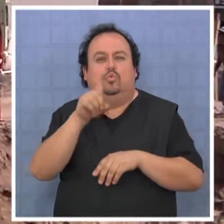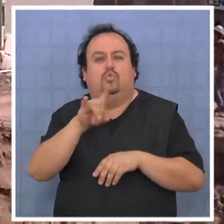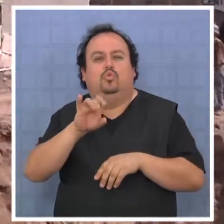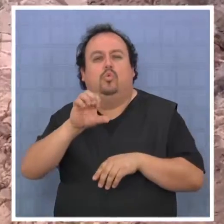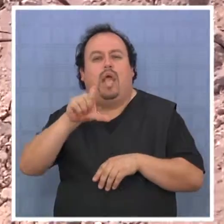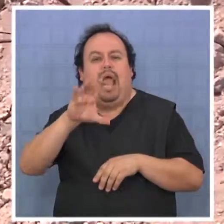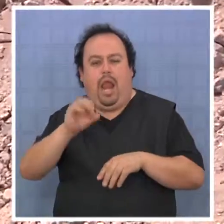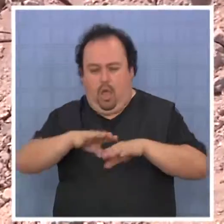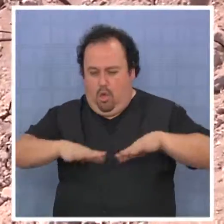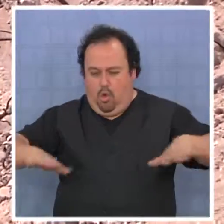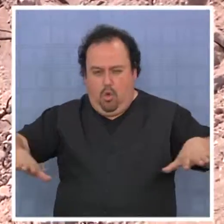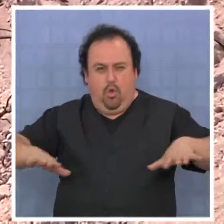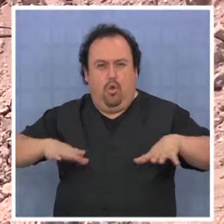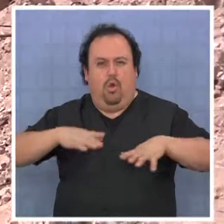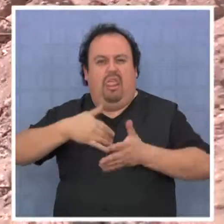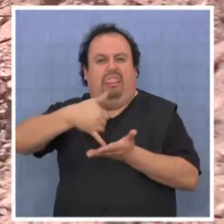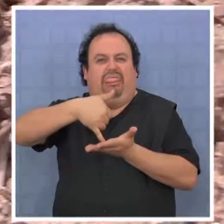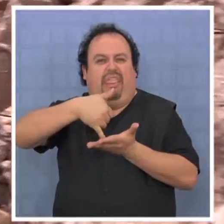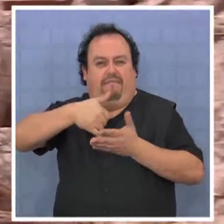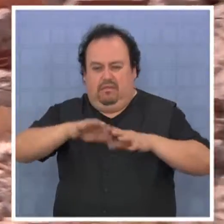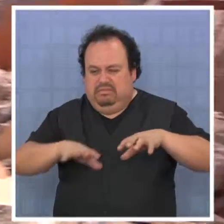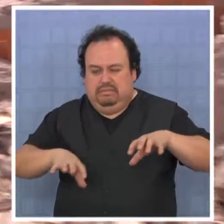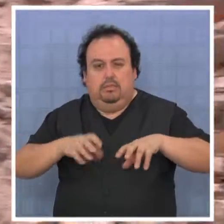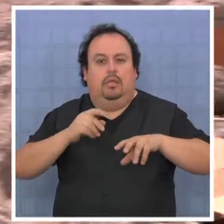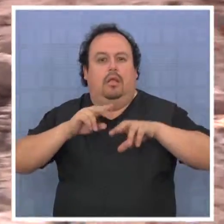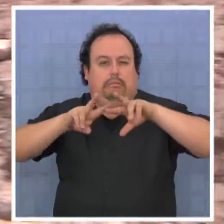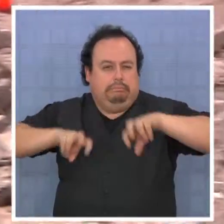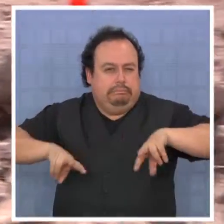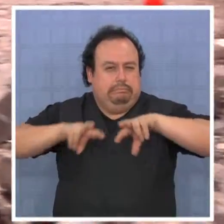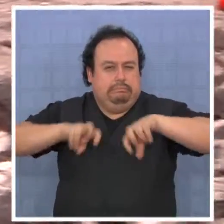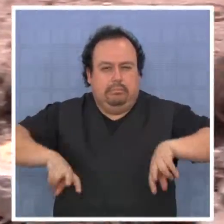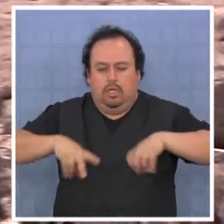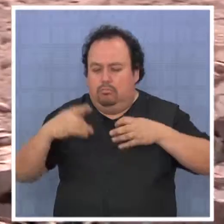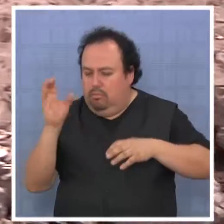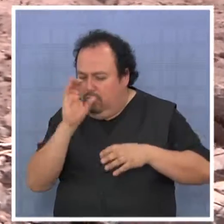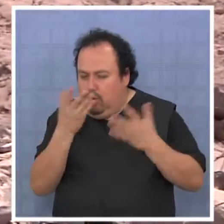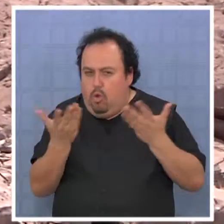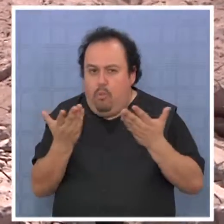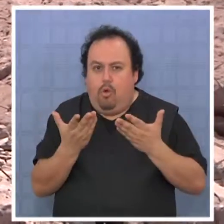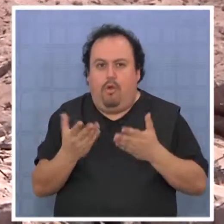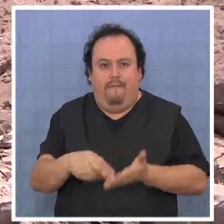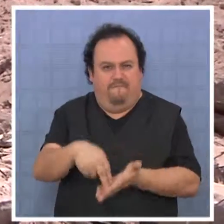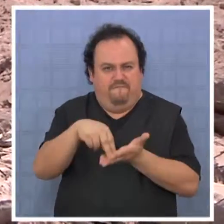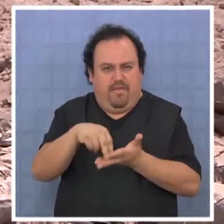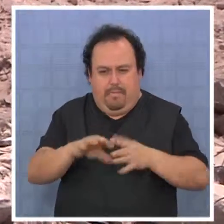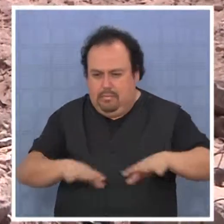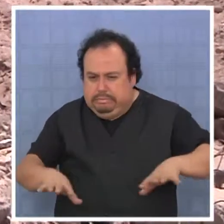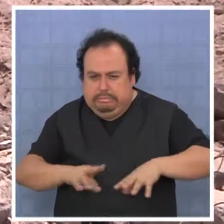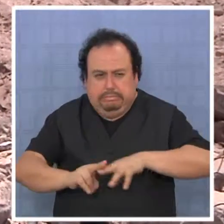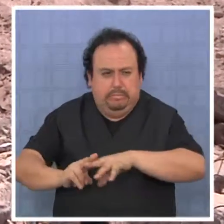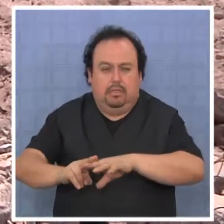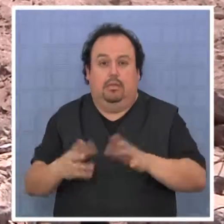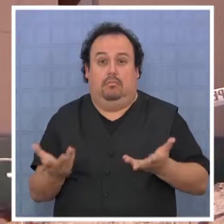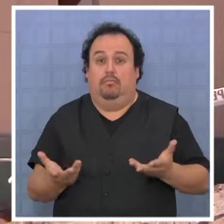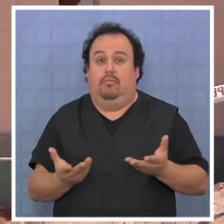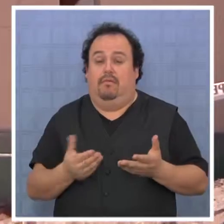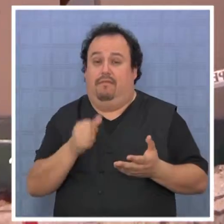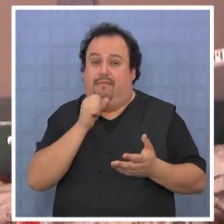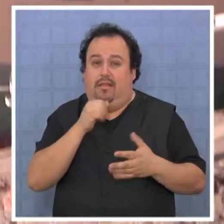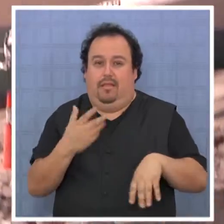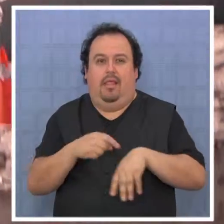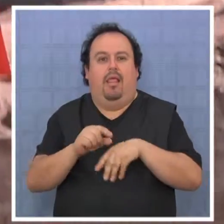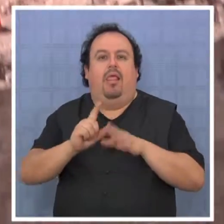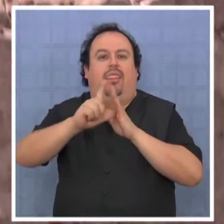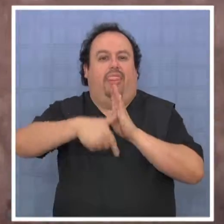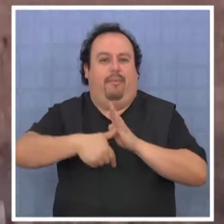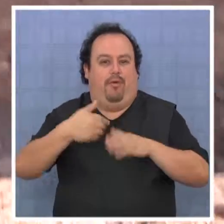básico para la estructura de la escuela, ¿no es cierto?, el estudio de mecánica de suelos. No tenía la información adecuada y